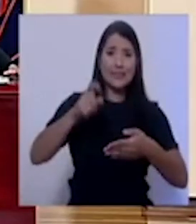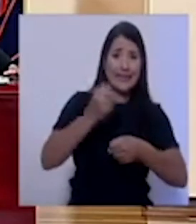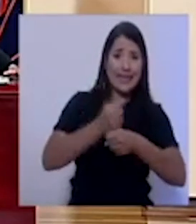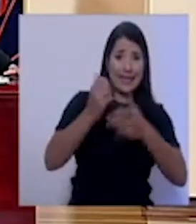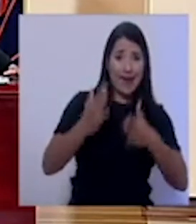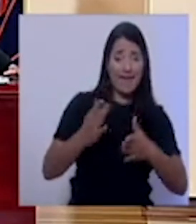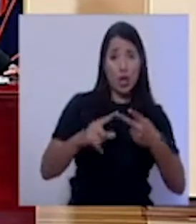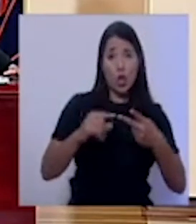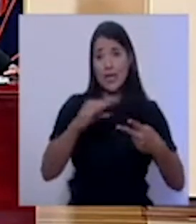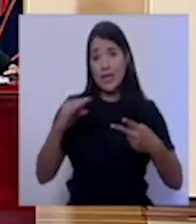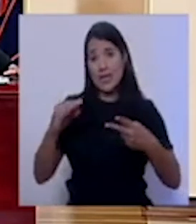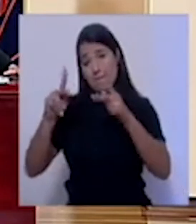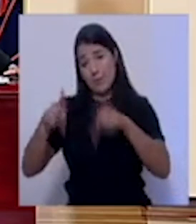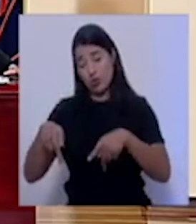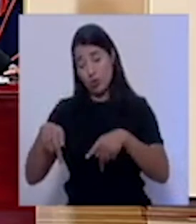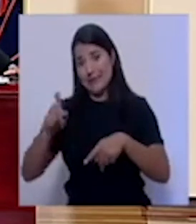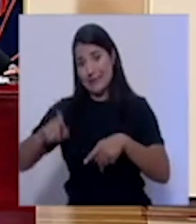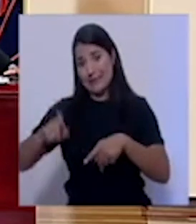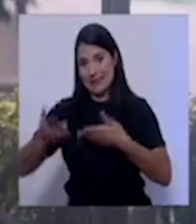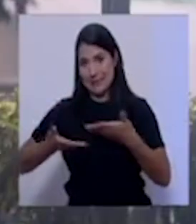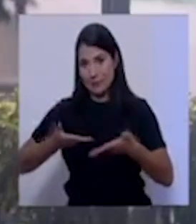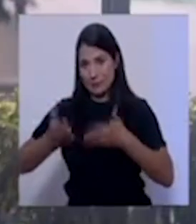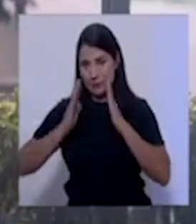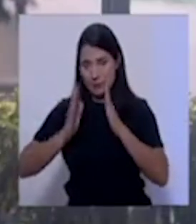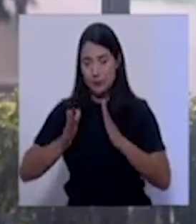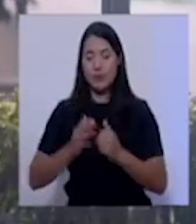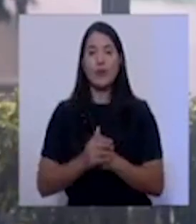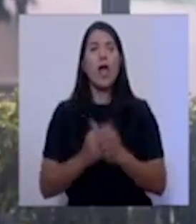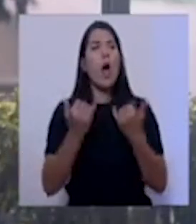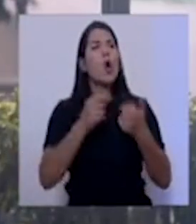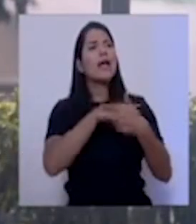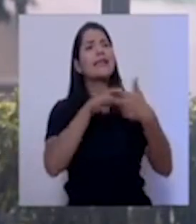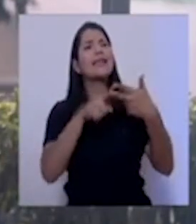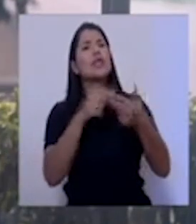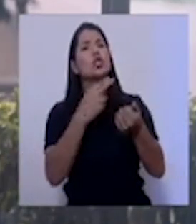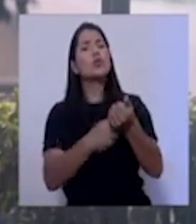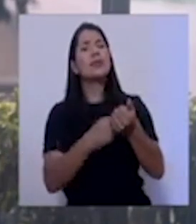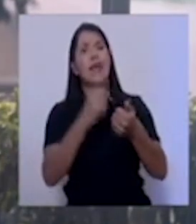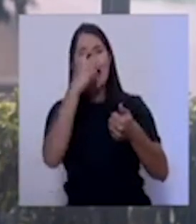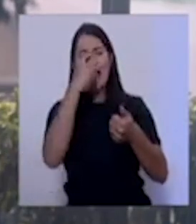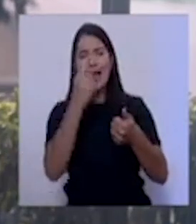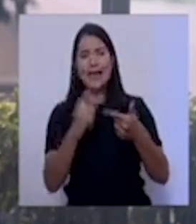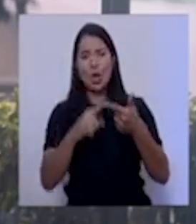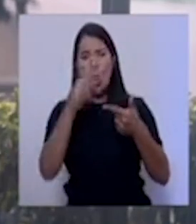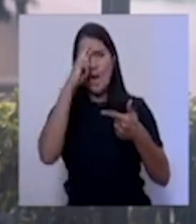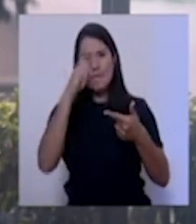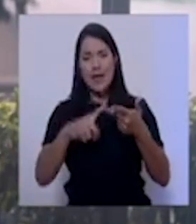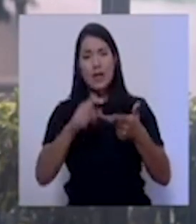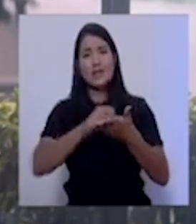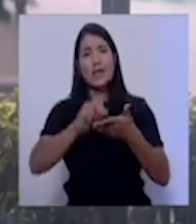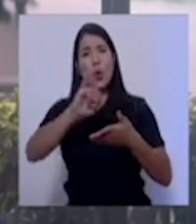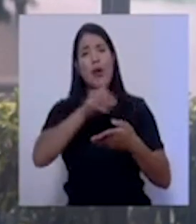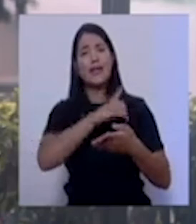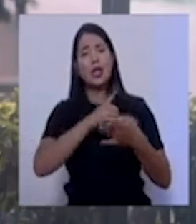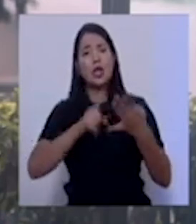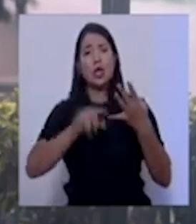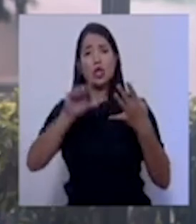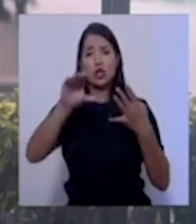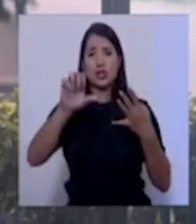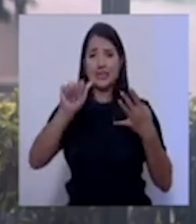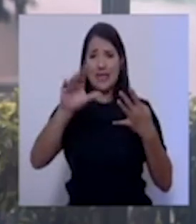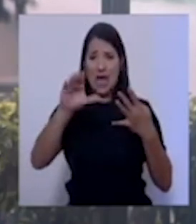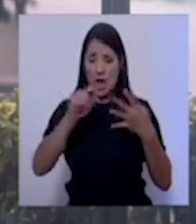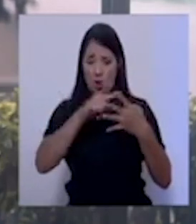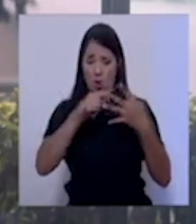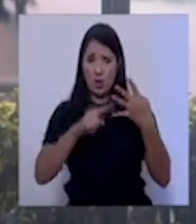en los casos de los tres principales hospitales metropolitanos, Calderón, Guardia, México, San Juan de Dios, y Seaco, ¿cuál es el porcentaje